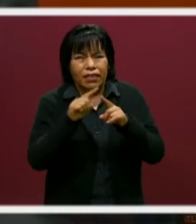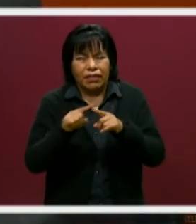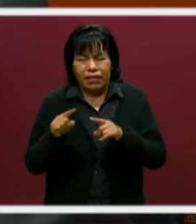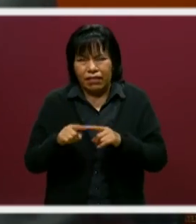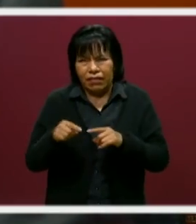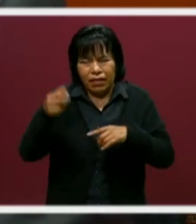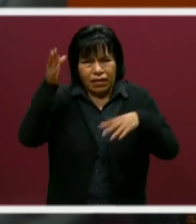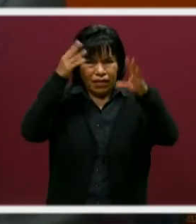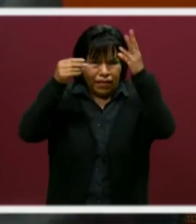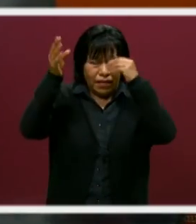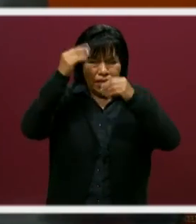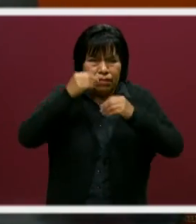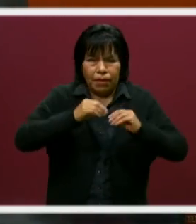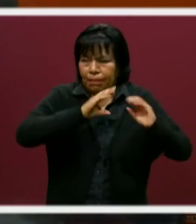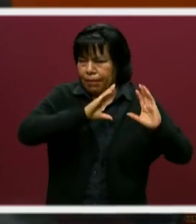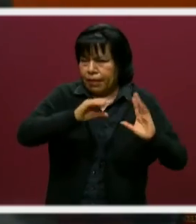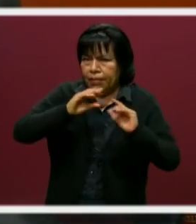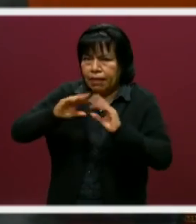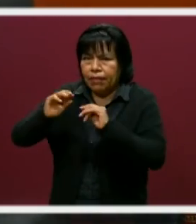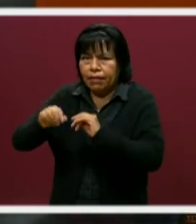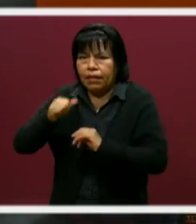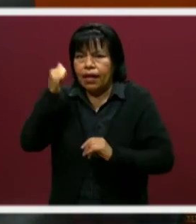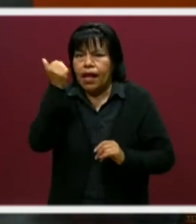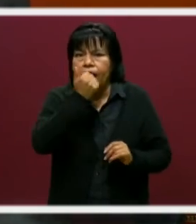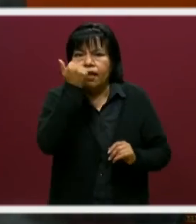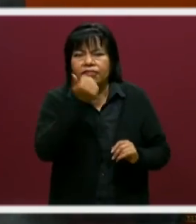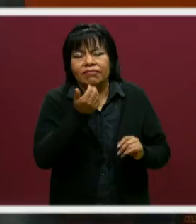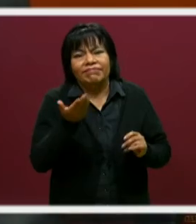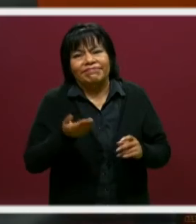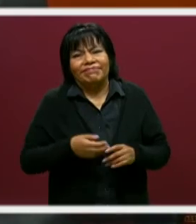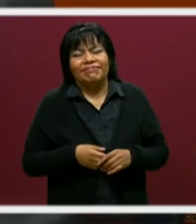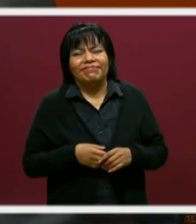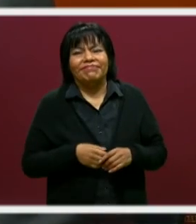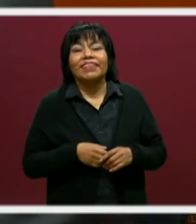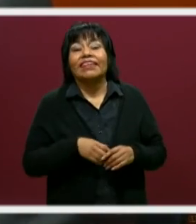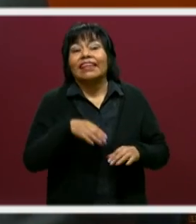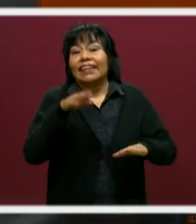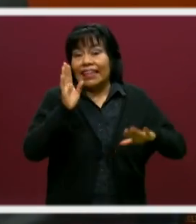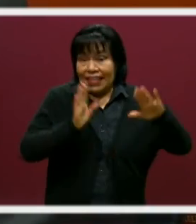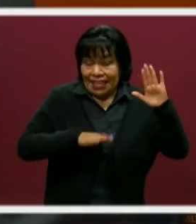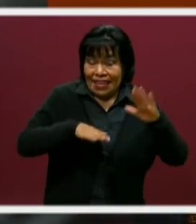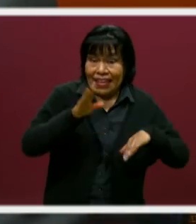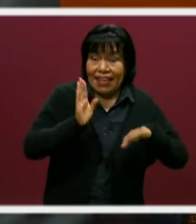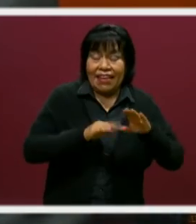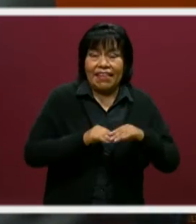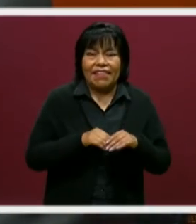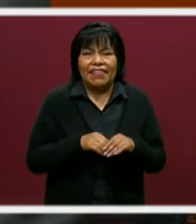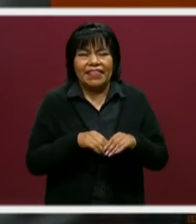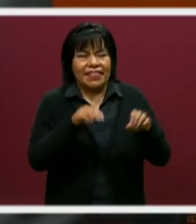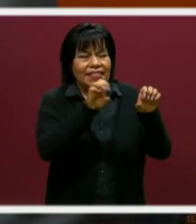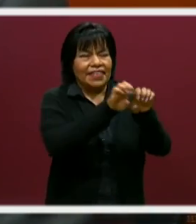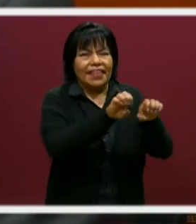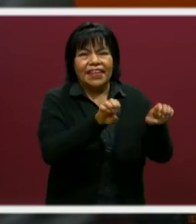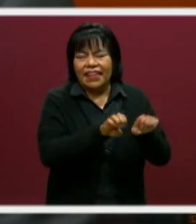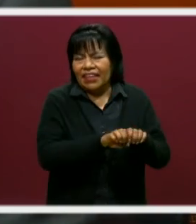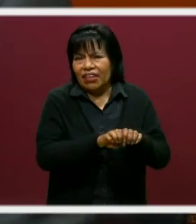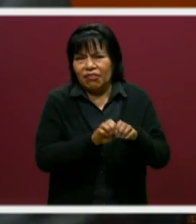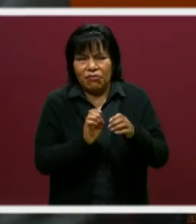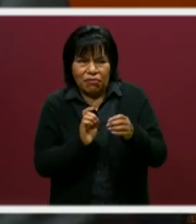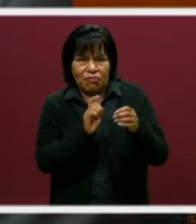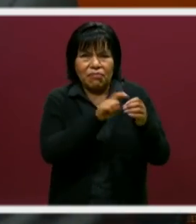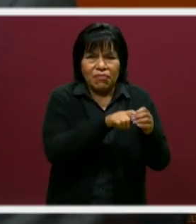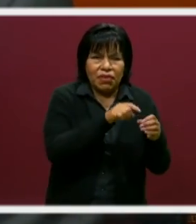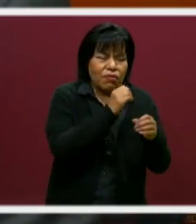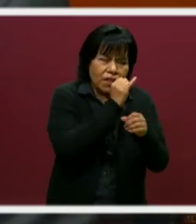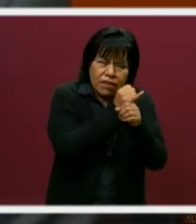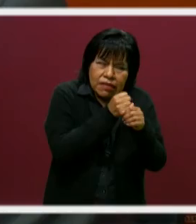y ellos se los pasan a los alumnos. Claro. Y a veces, les digo, incluso forman equipo con ellos en algunas de las